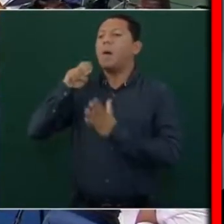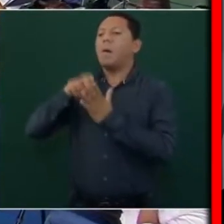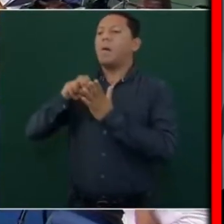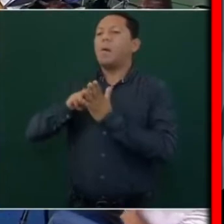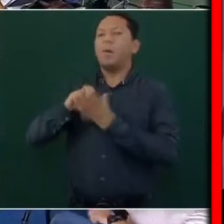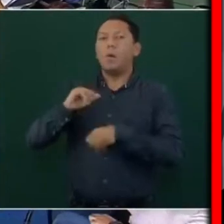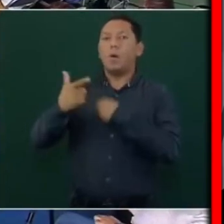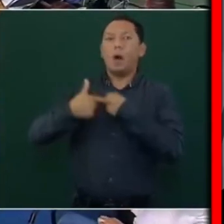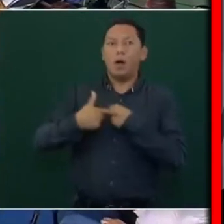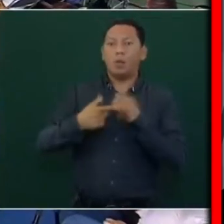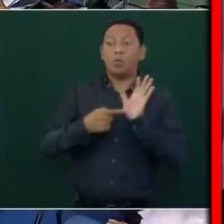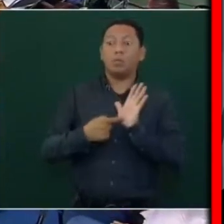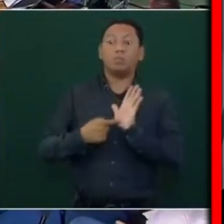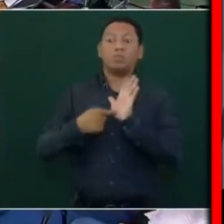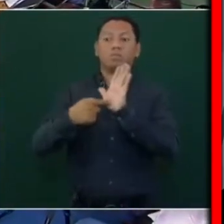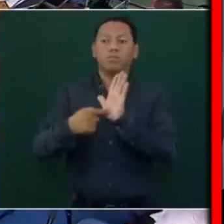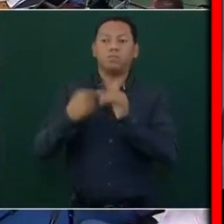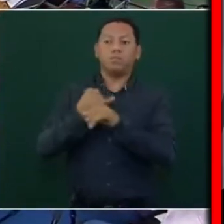momento